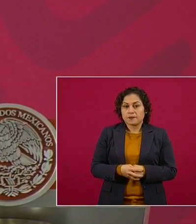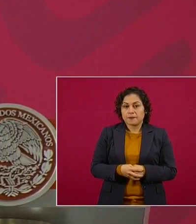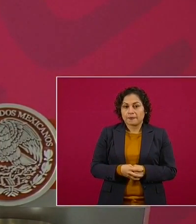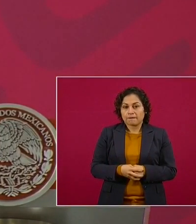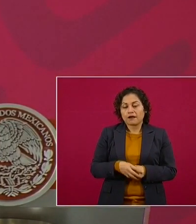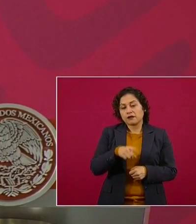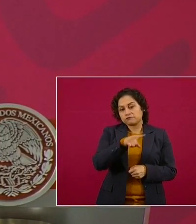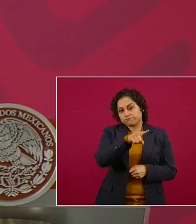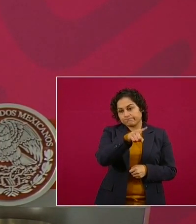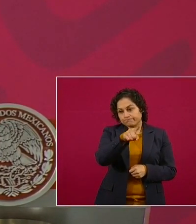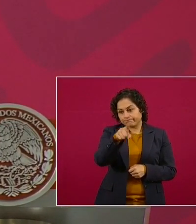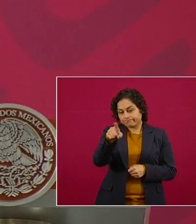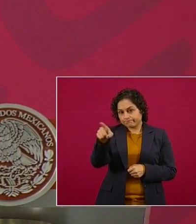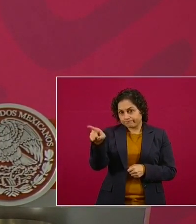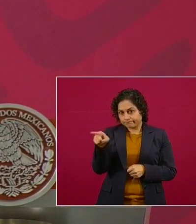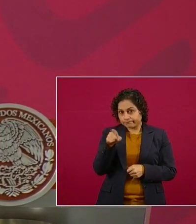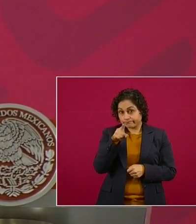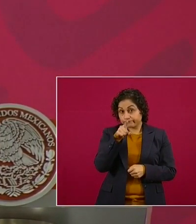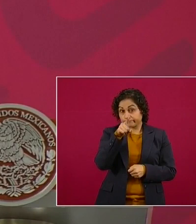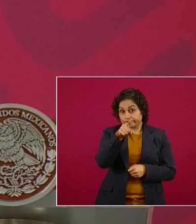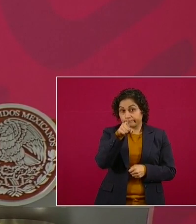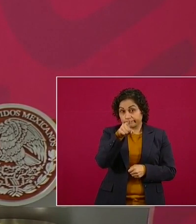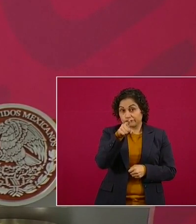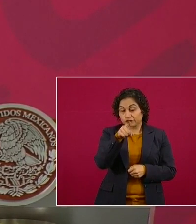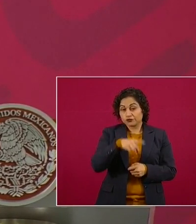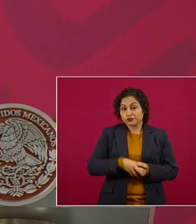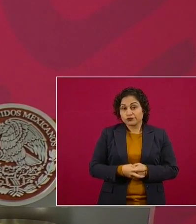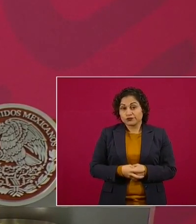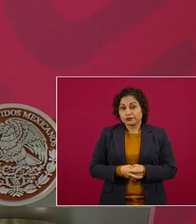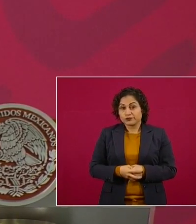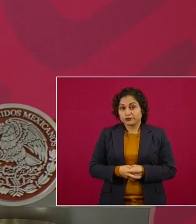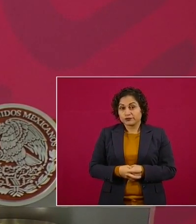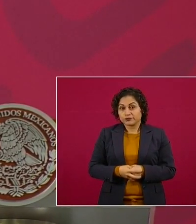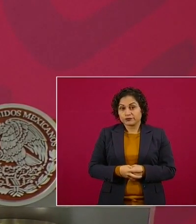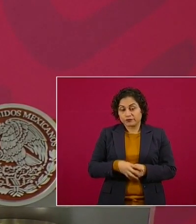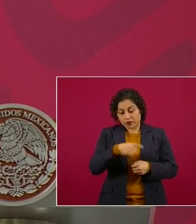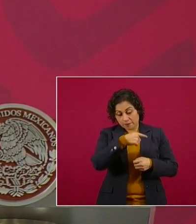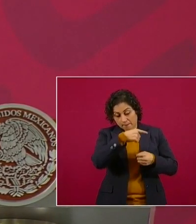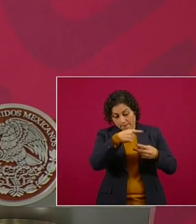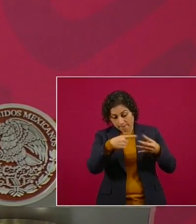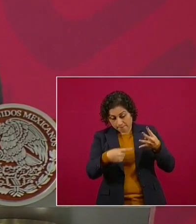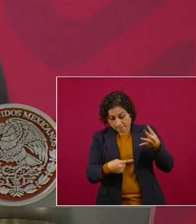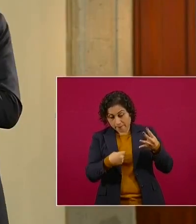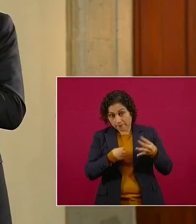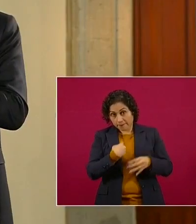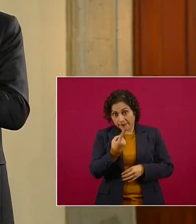tomarás en cuenta nuestras recomendaciones.